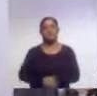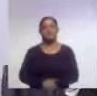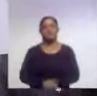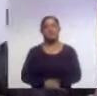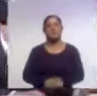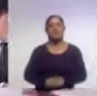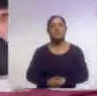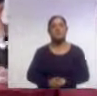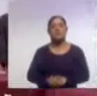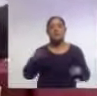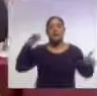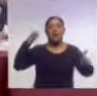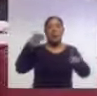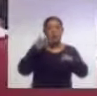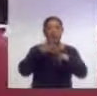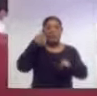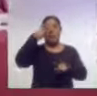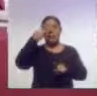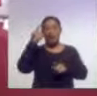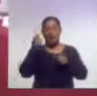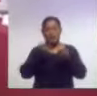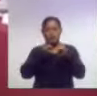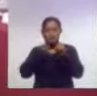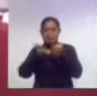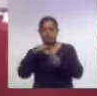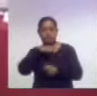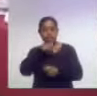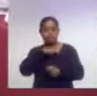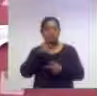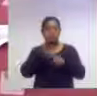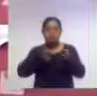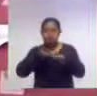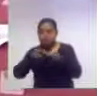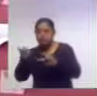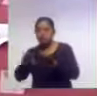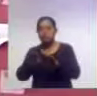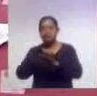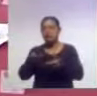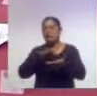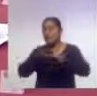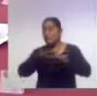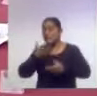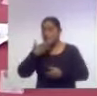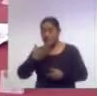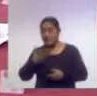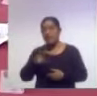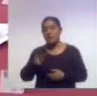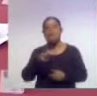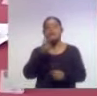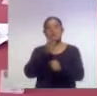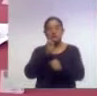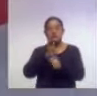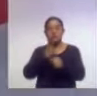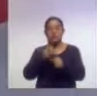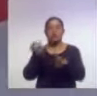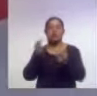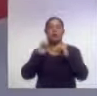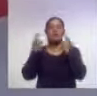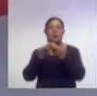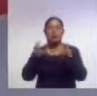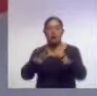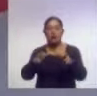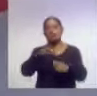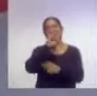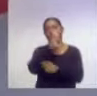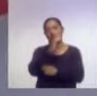Con el objetivo de facilitar trámites y mejorar las prestaciones de servicios, se llevó a cabo la segunda sesión ordinaria del Consejo